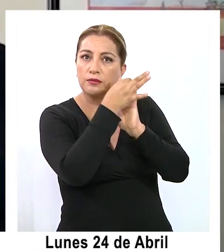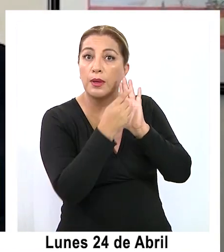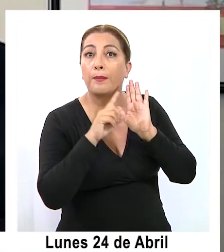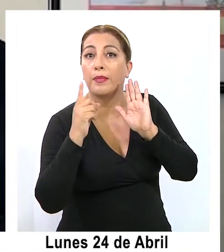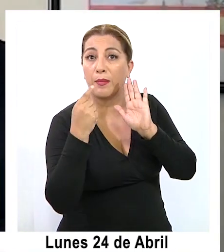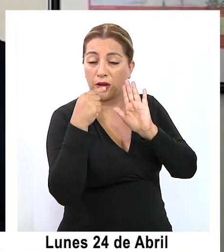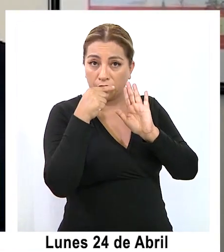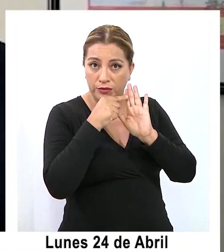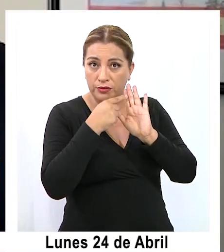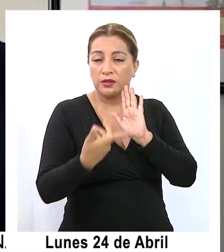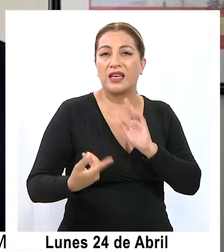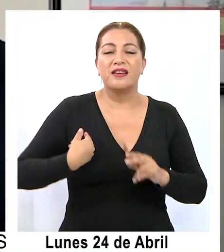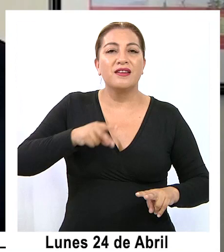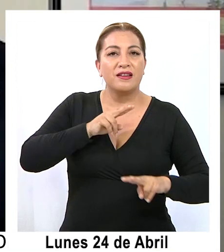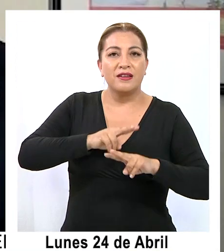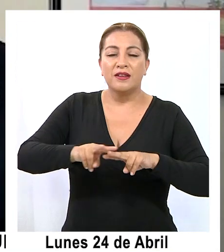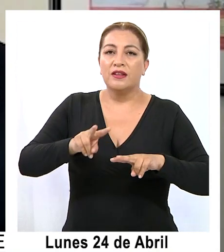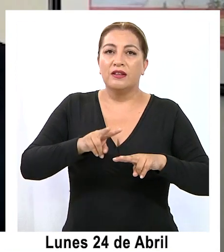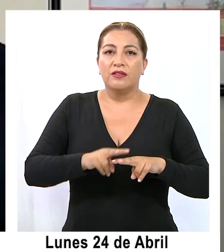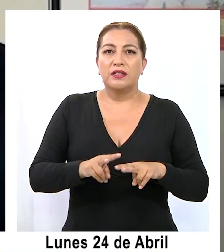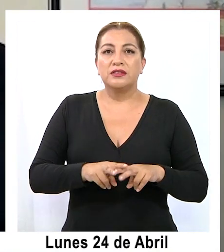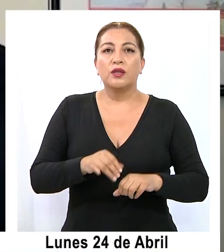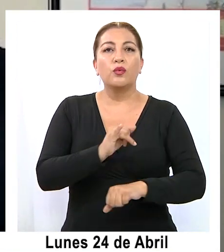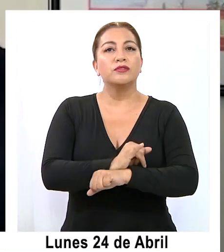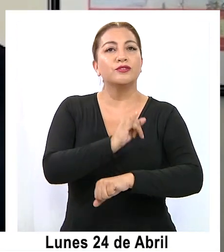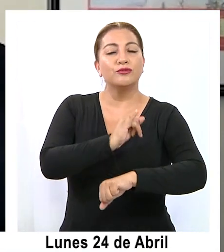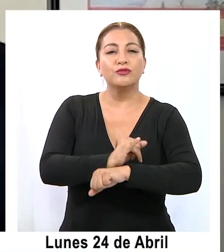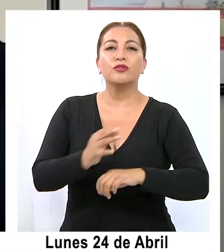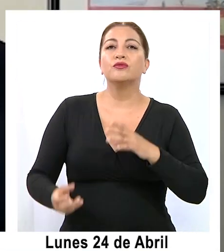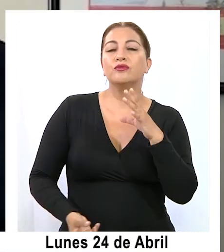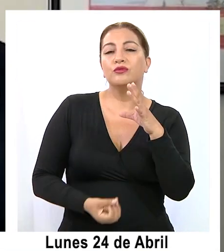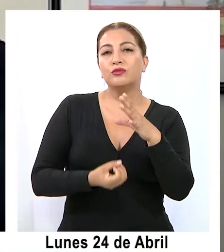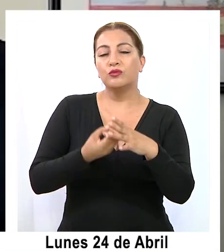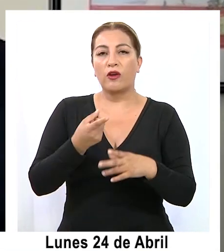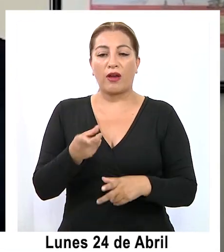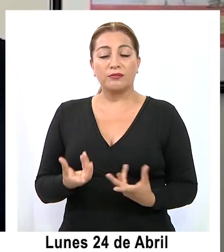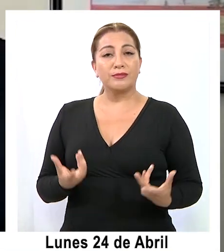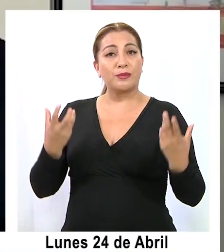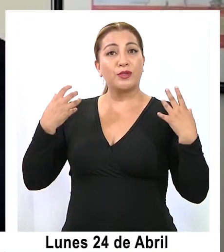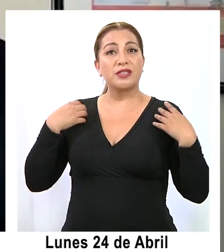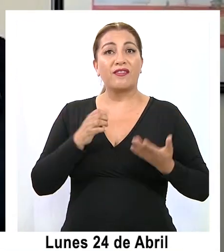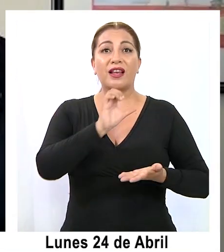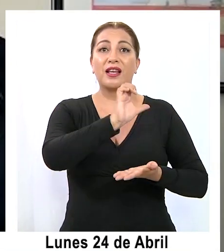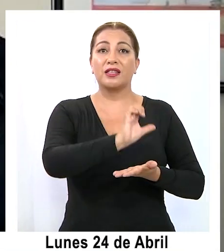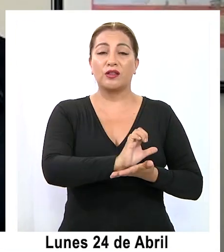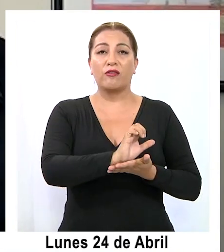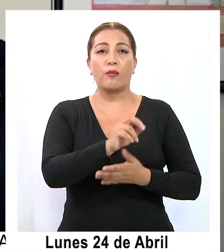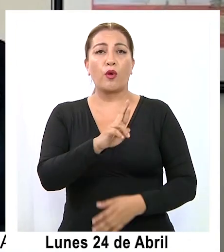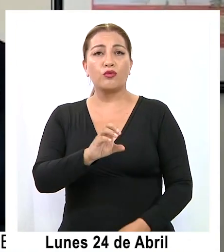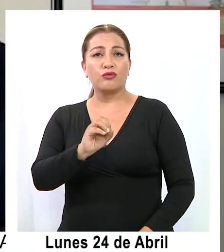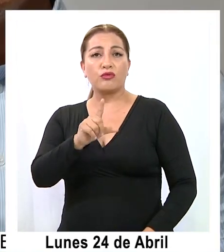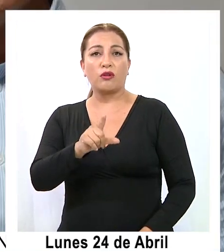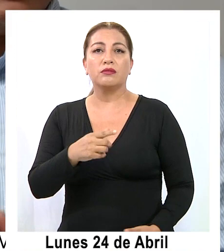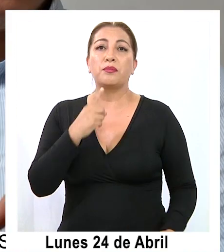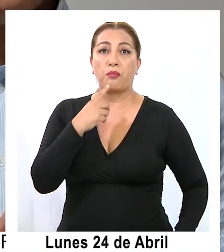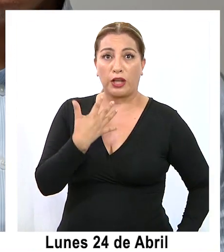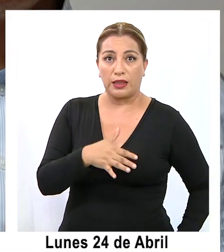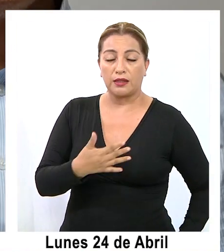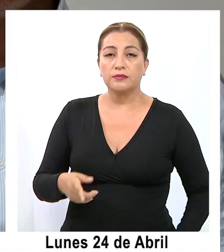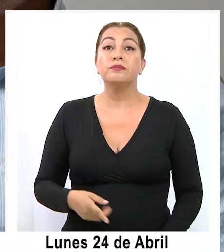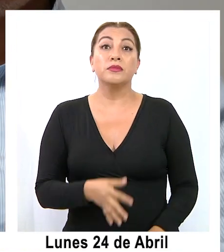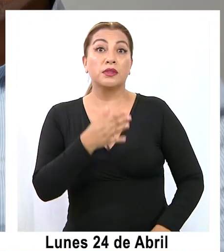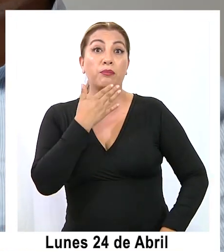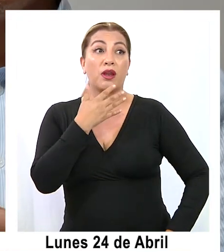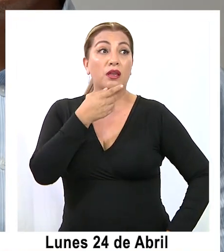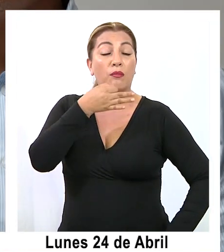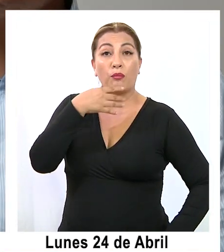En primer lugar, se va a crear una institucionalidad nueva para que se haga cargo, donde el Estado va a asumir un rol preponderante. Es importante